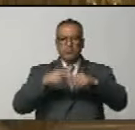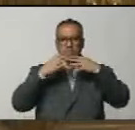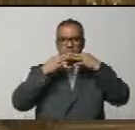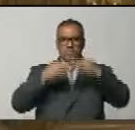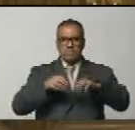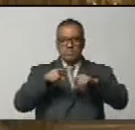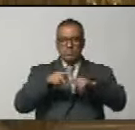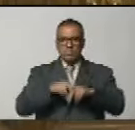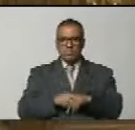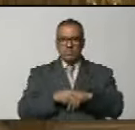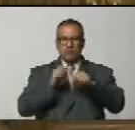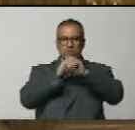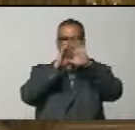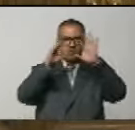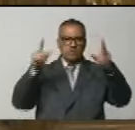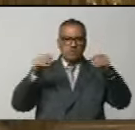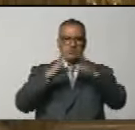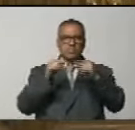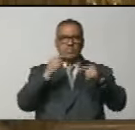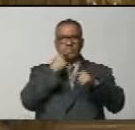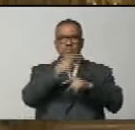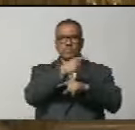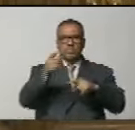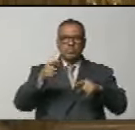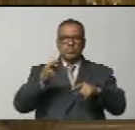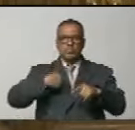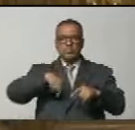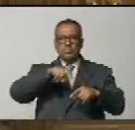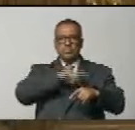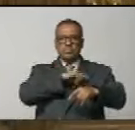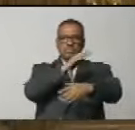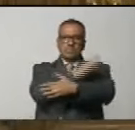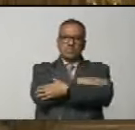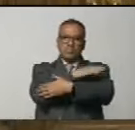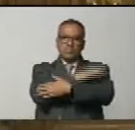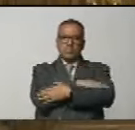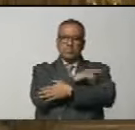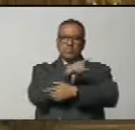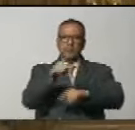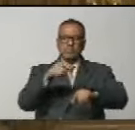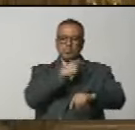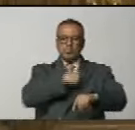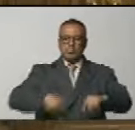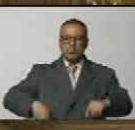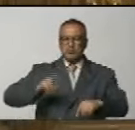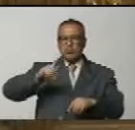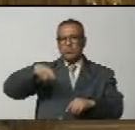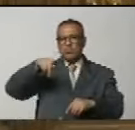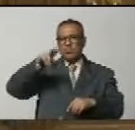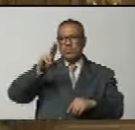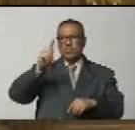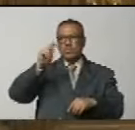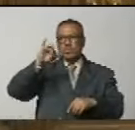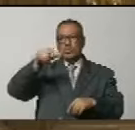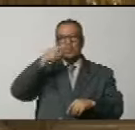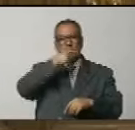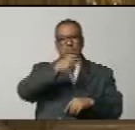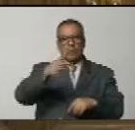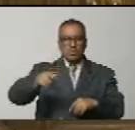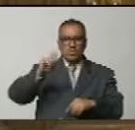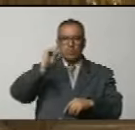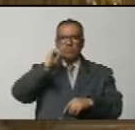dejar claro para la opinión pública nuestra felicitación al presidente Putin, al pueblo